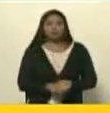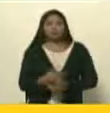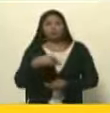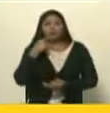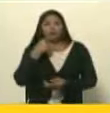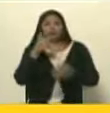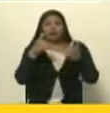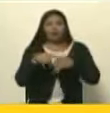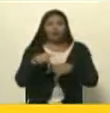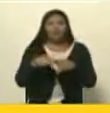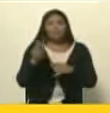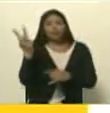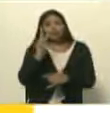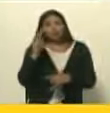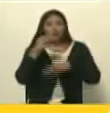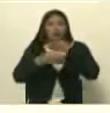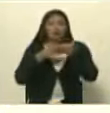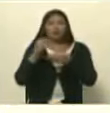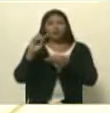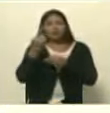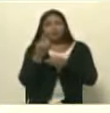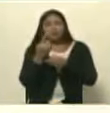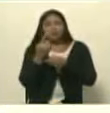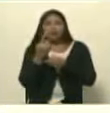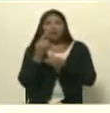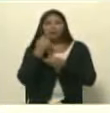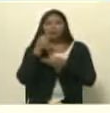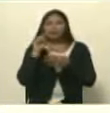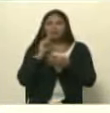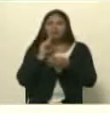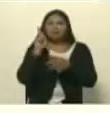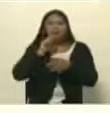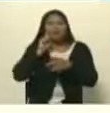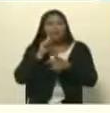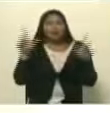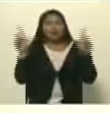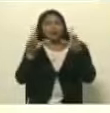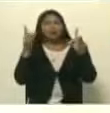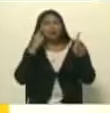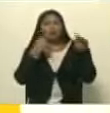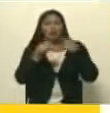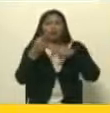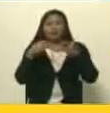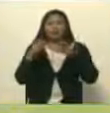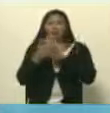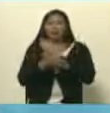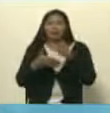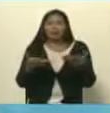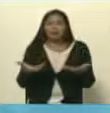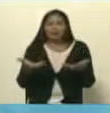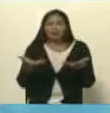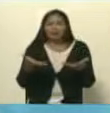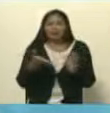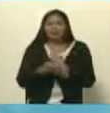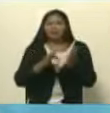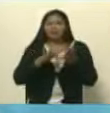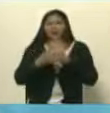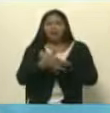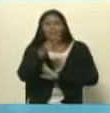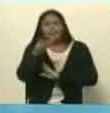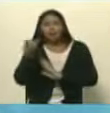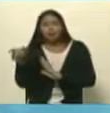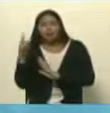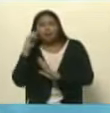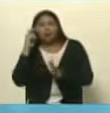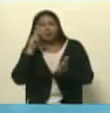en Venezuela, para aquel momento ya se está dando un primer fake news, cuando en televisión nos vendían que las personas